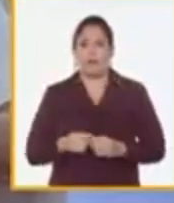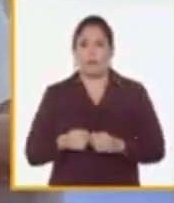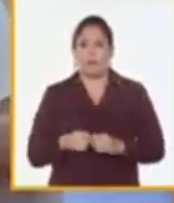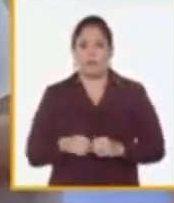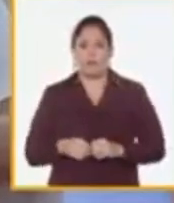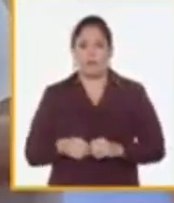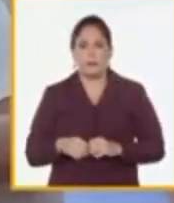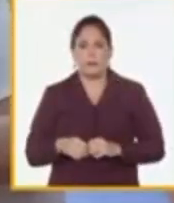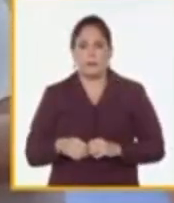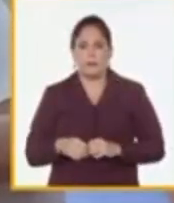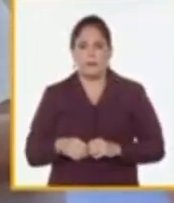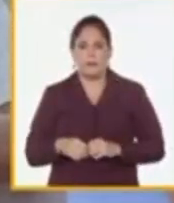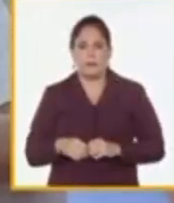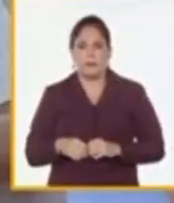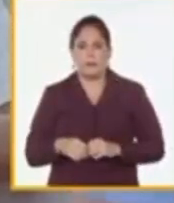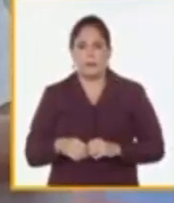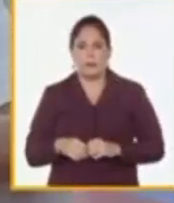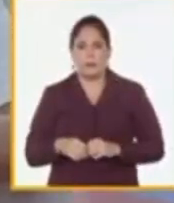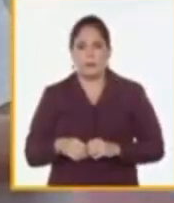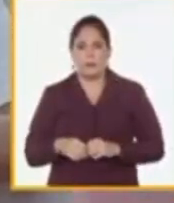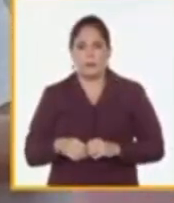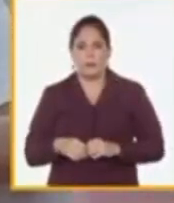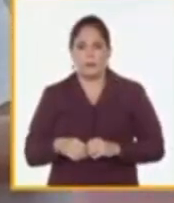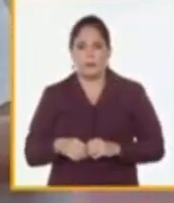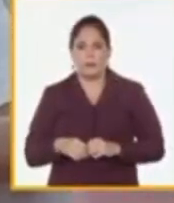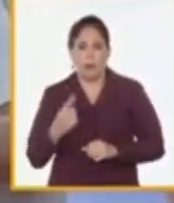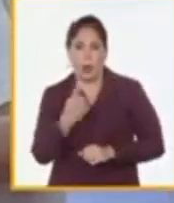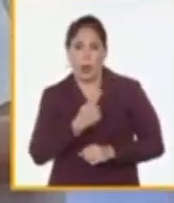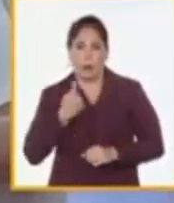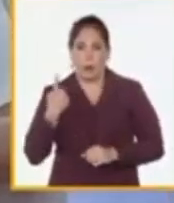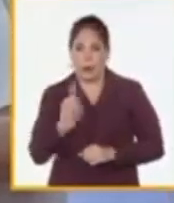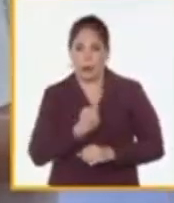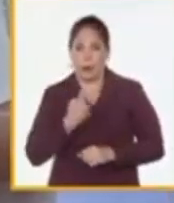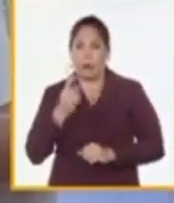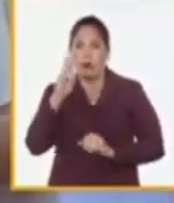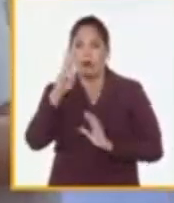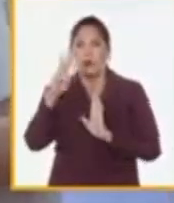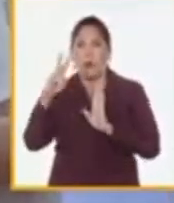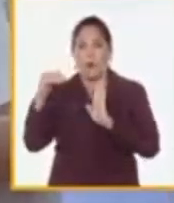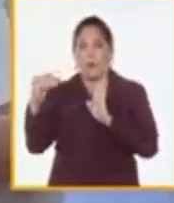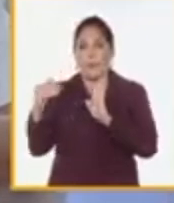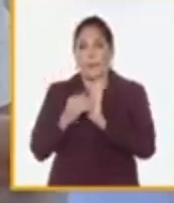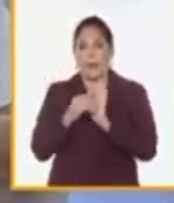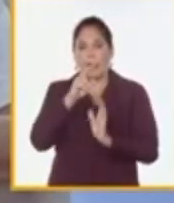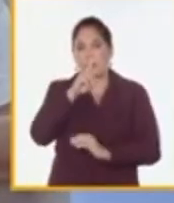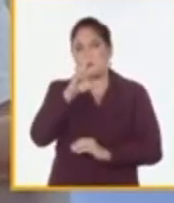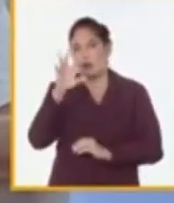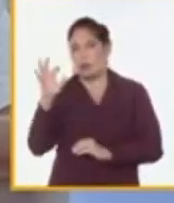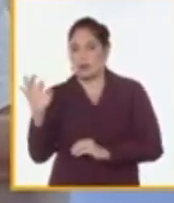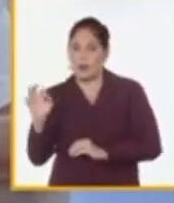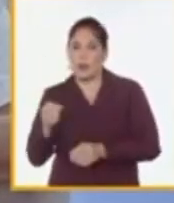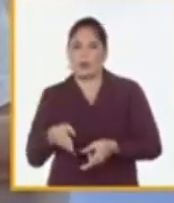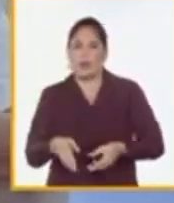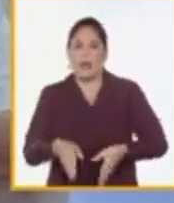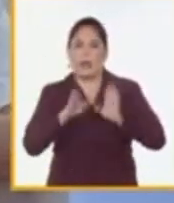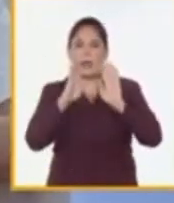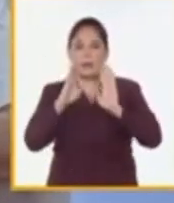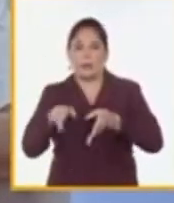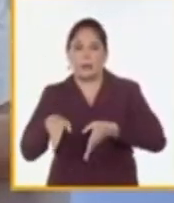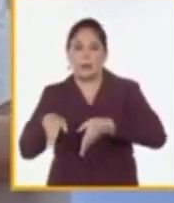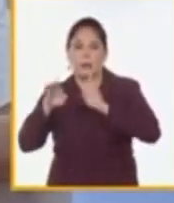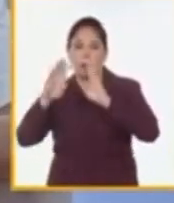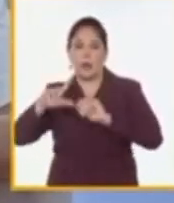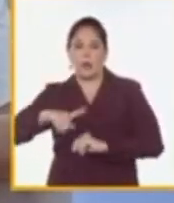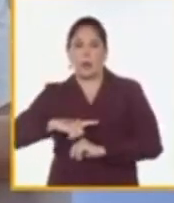aunque parezca algo obvio, nosotros tenemos más de 2.200 instituciones culturales